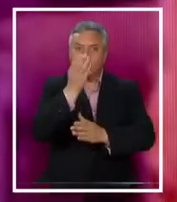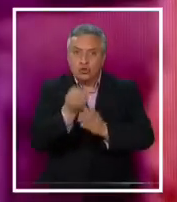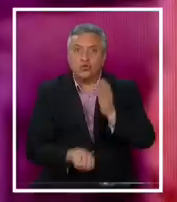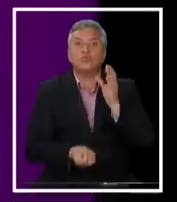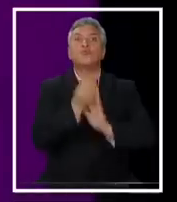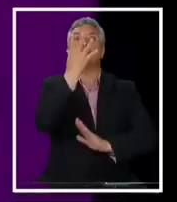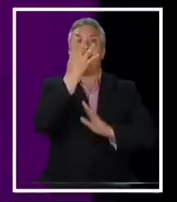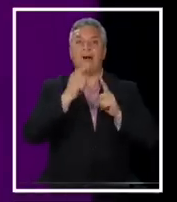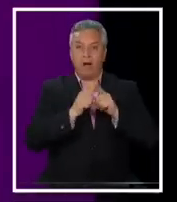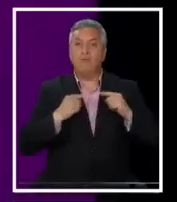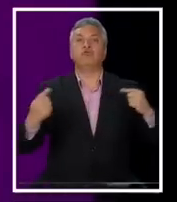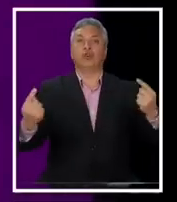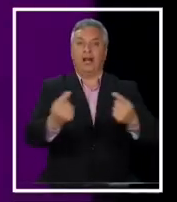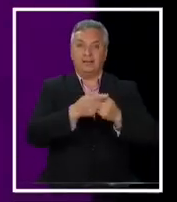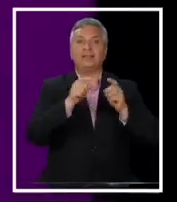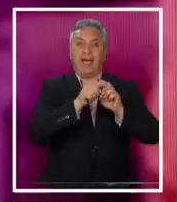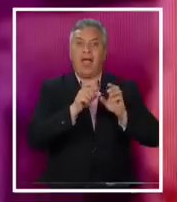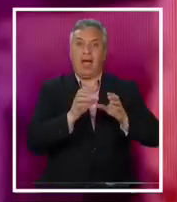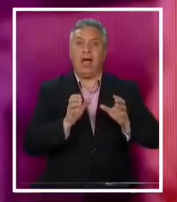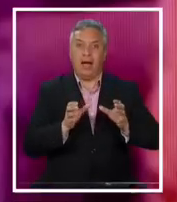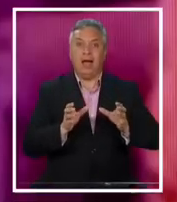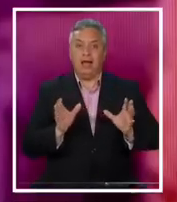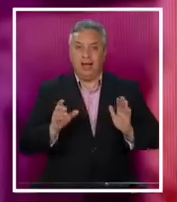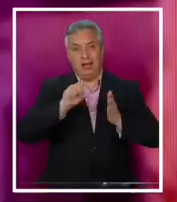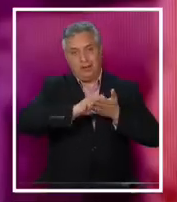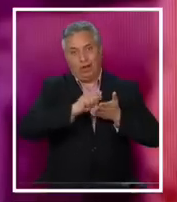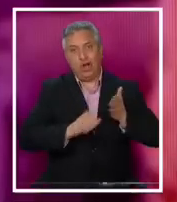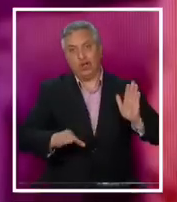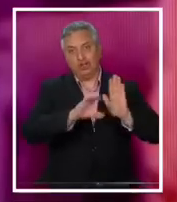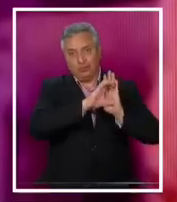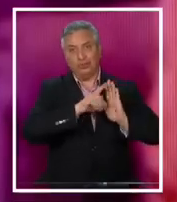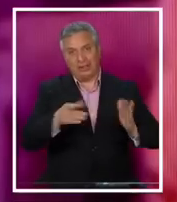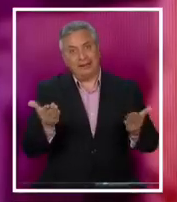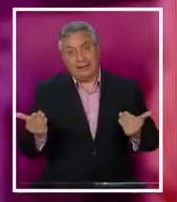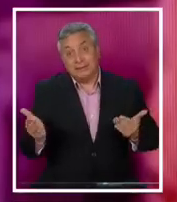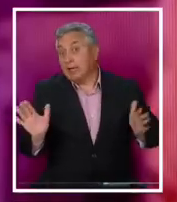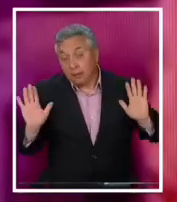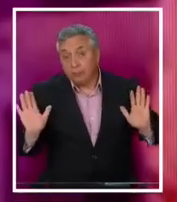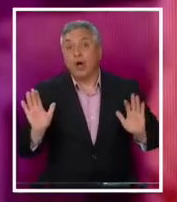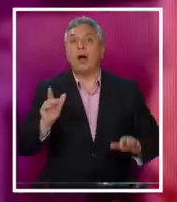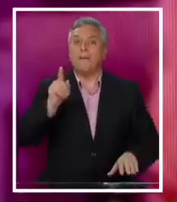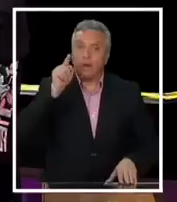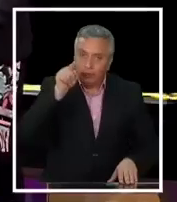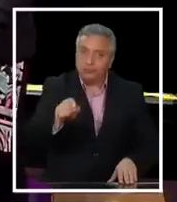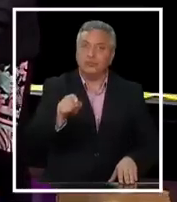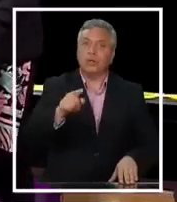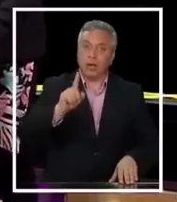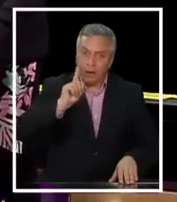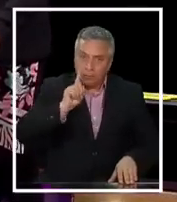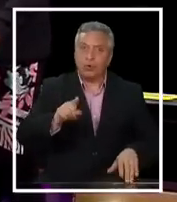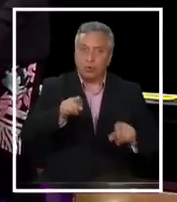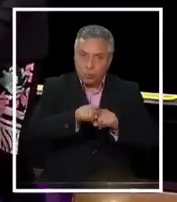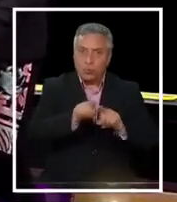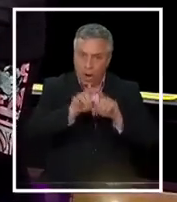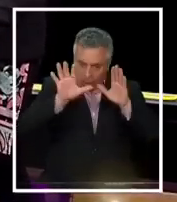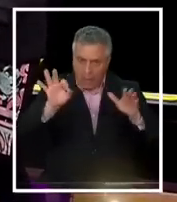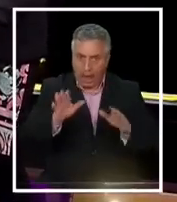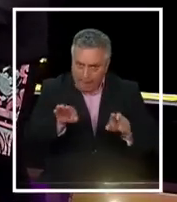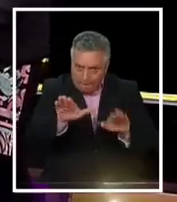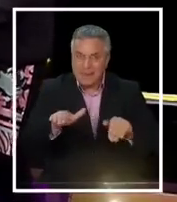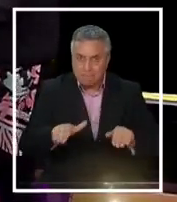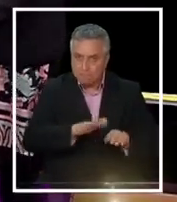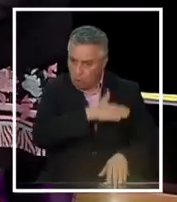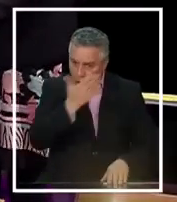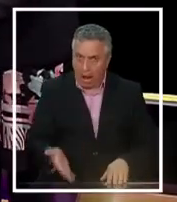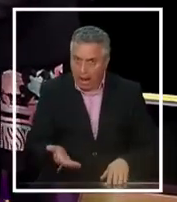ruta constituyente si es necesario. Pero sí, lo que ocurre ahí es que tiene que ser en condiciones como las ha habido hasta ahora.